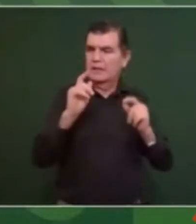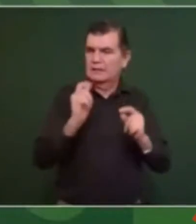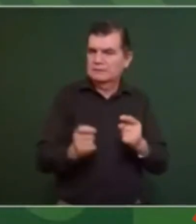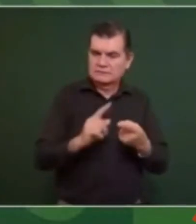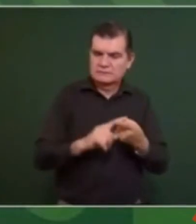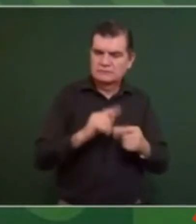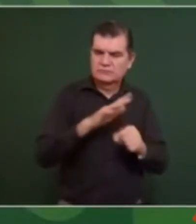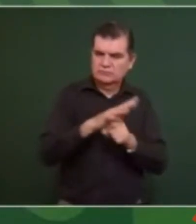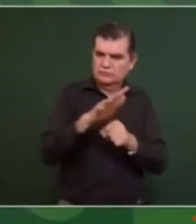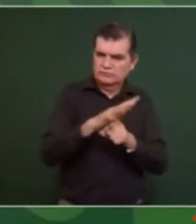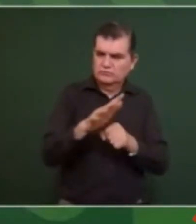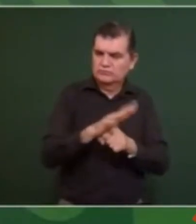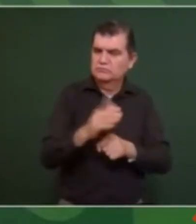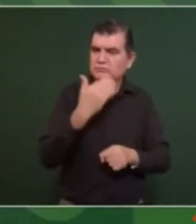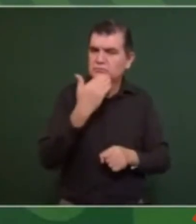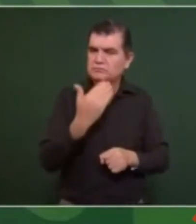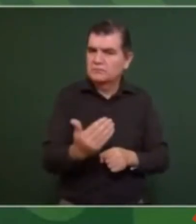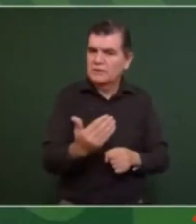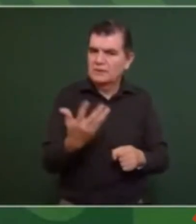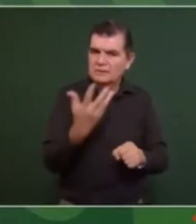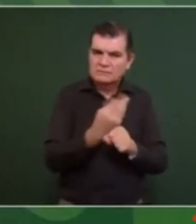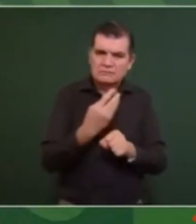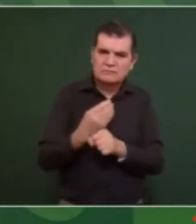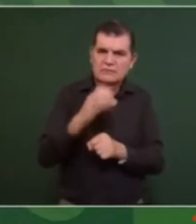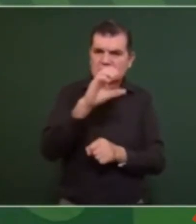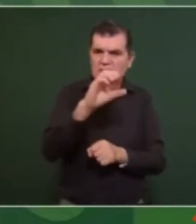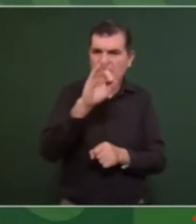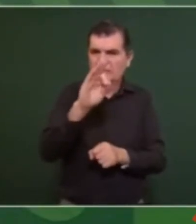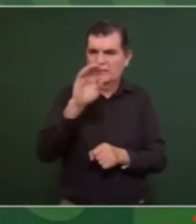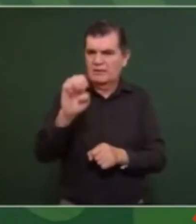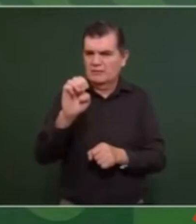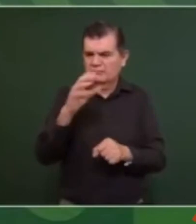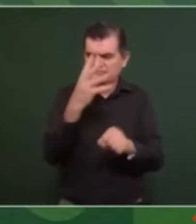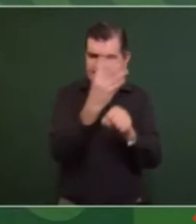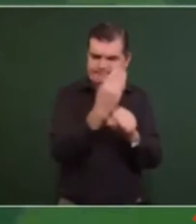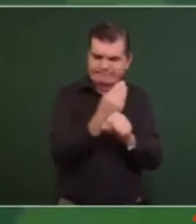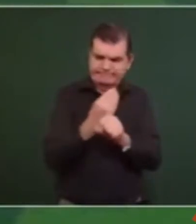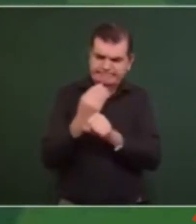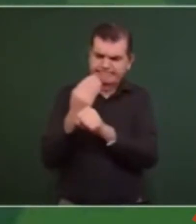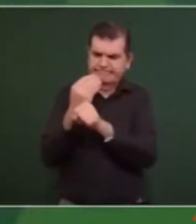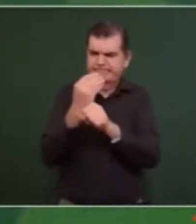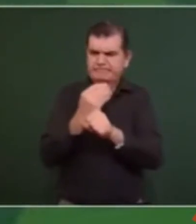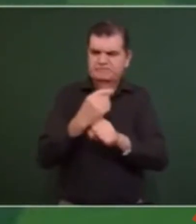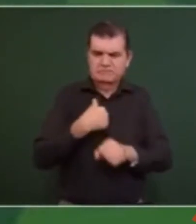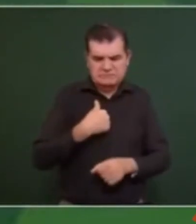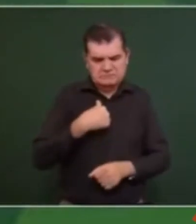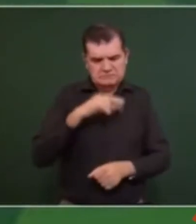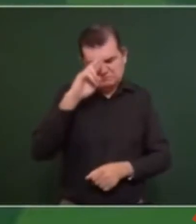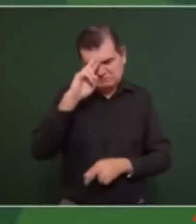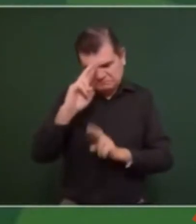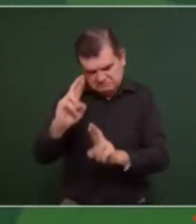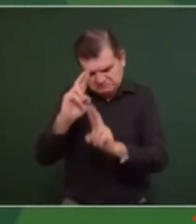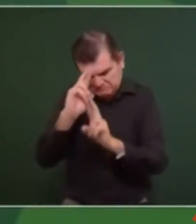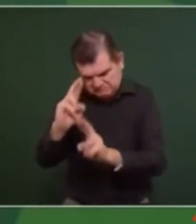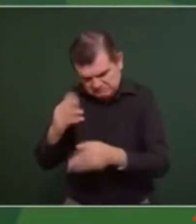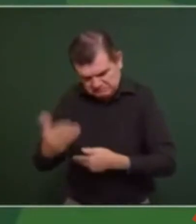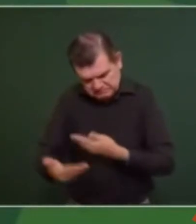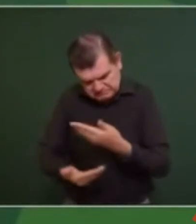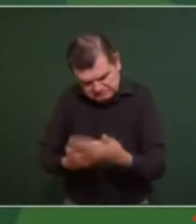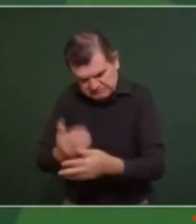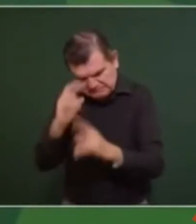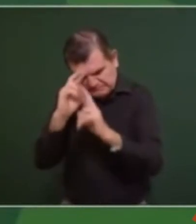eficiencia de la Comisión Federal de Electricidad nuestro reconocimiento a los